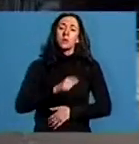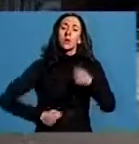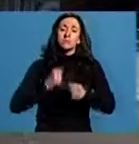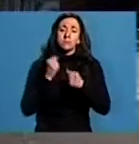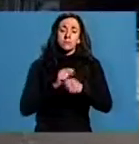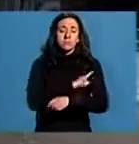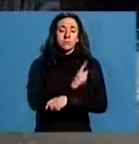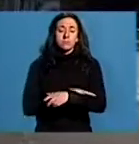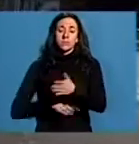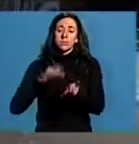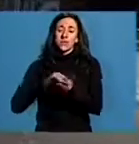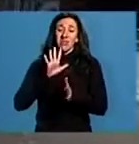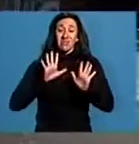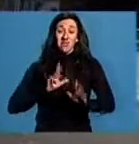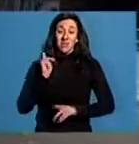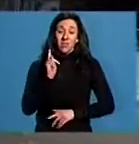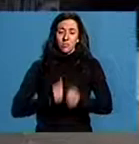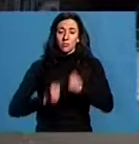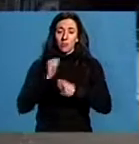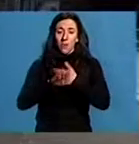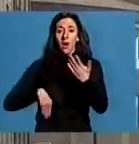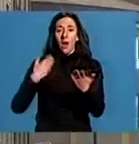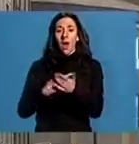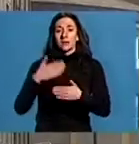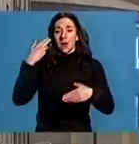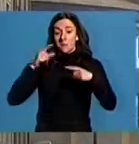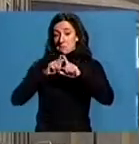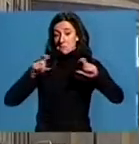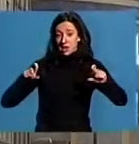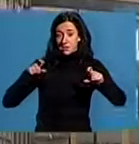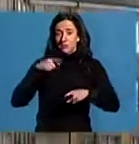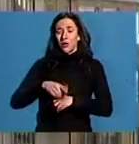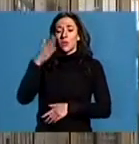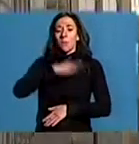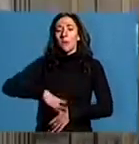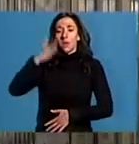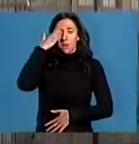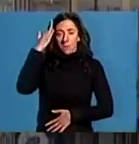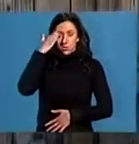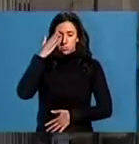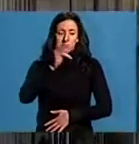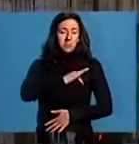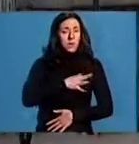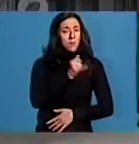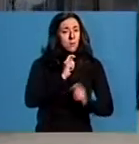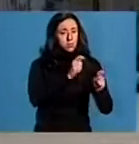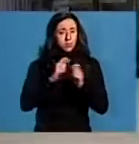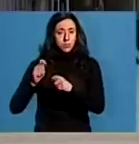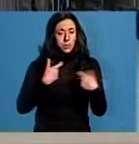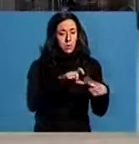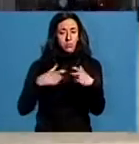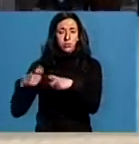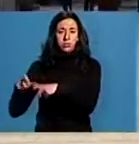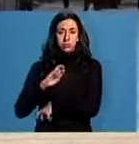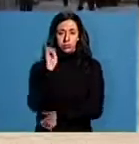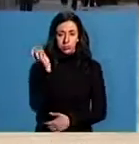percorrerán 10 kilómetros, ata a meta xitan a Praça Mayor. Haberá premios para os seis primeiros clasificados en cada unha das categorías e distincións especiais para